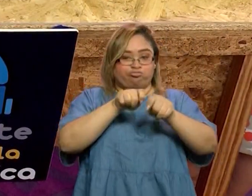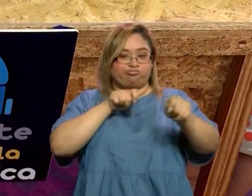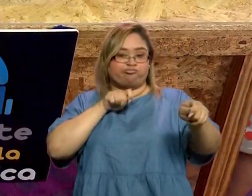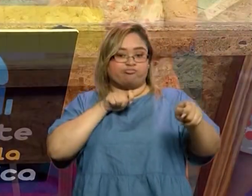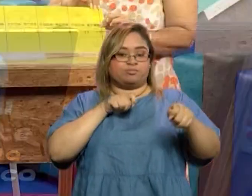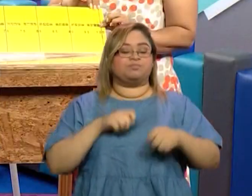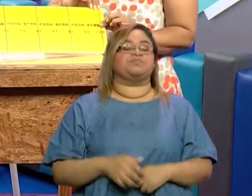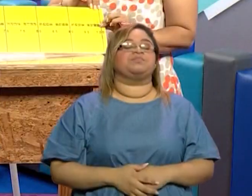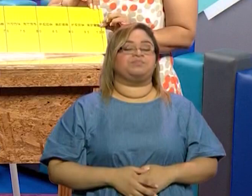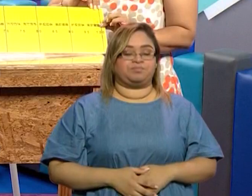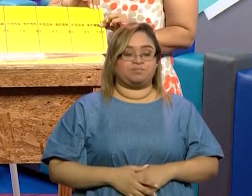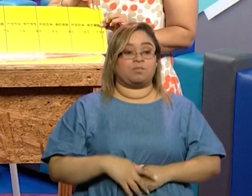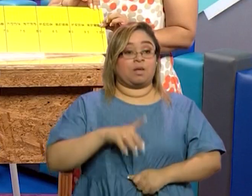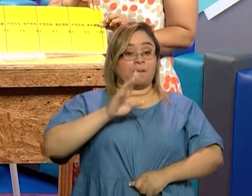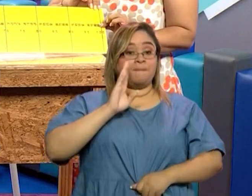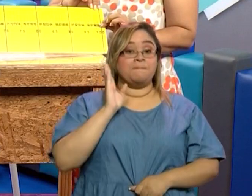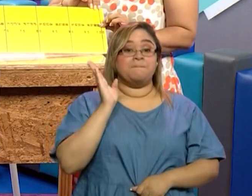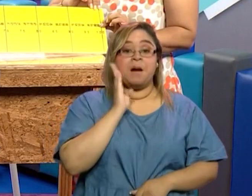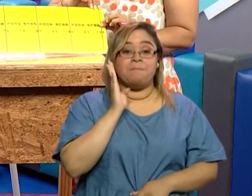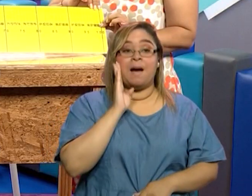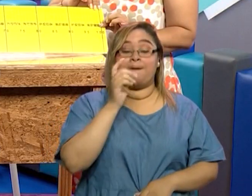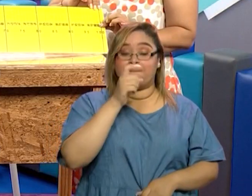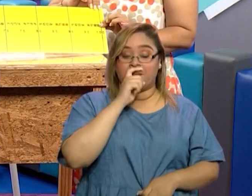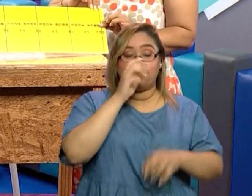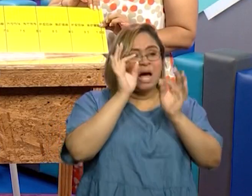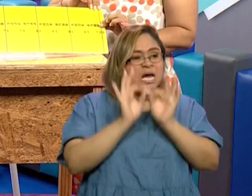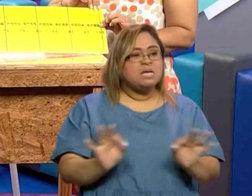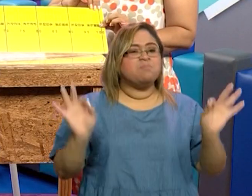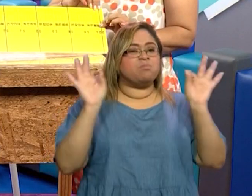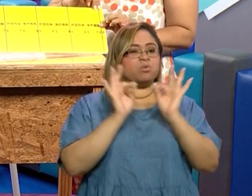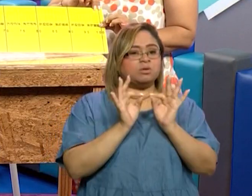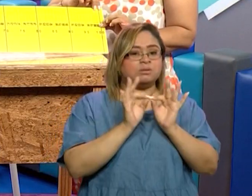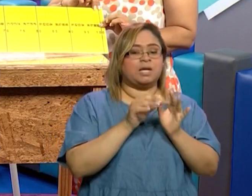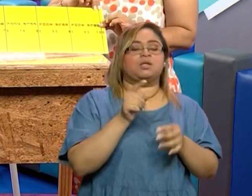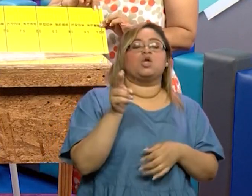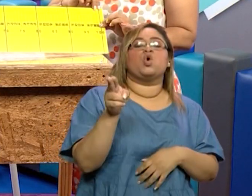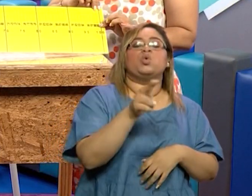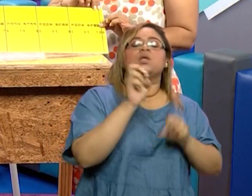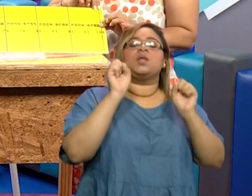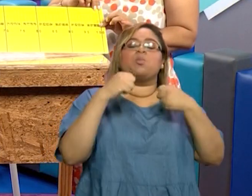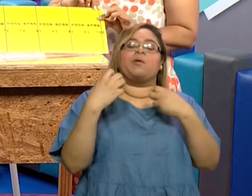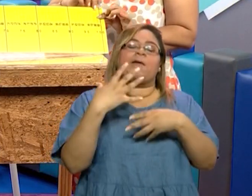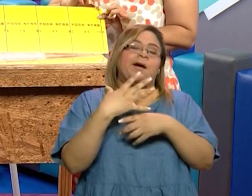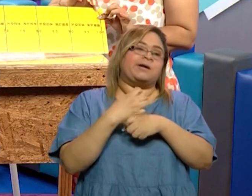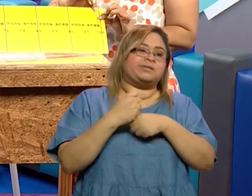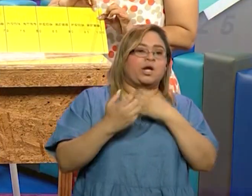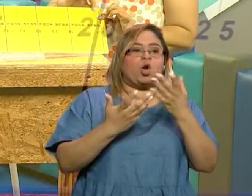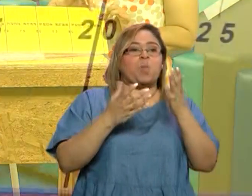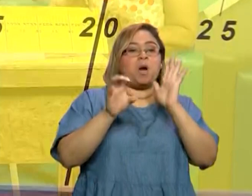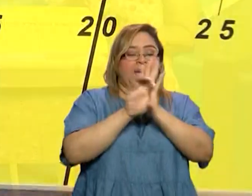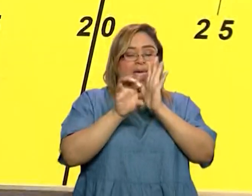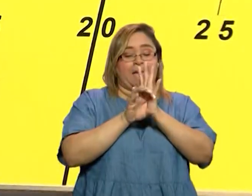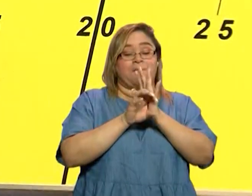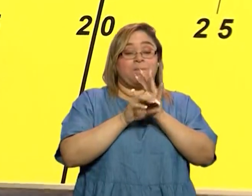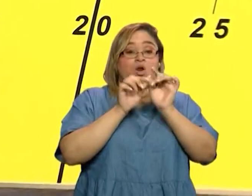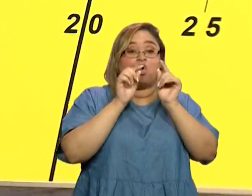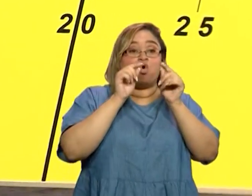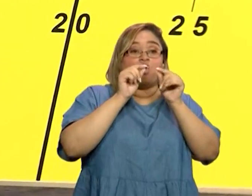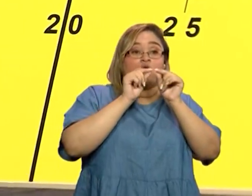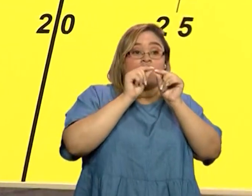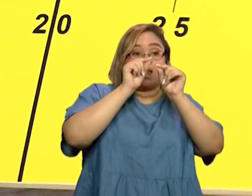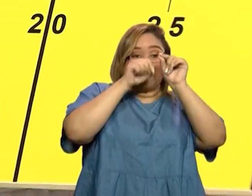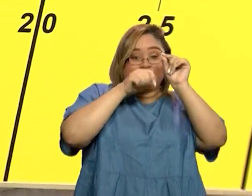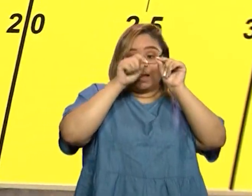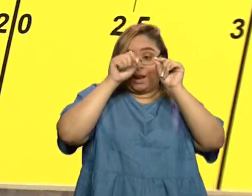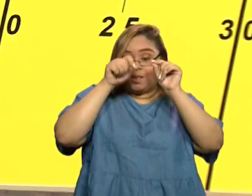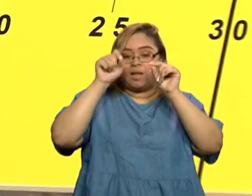importante también, padres de familia, para nuestros chicos ciegos, pueden hacerles unas hendiduras en los centímetros para que ellos puedan